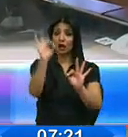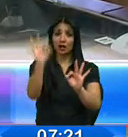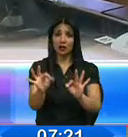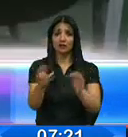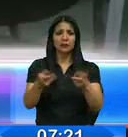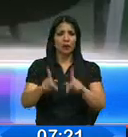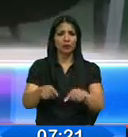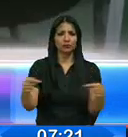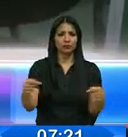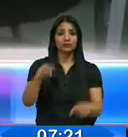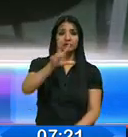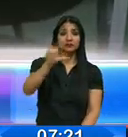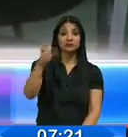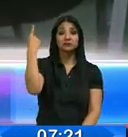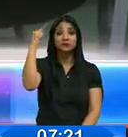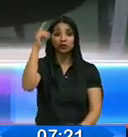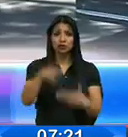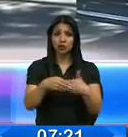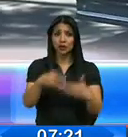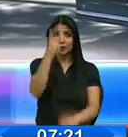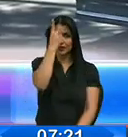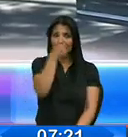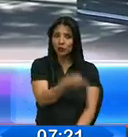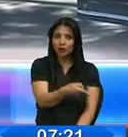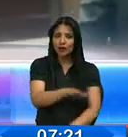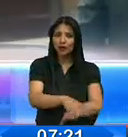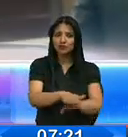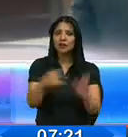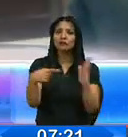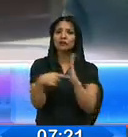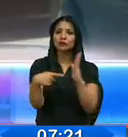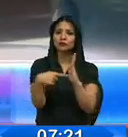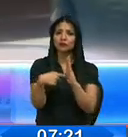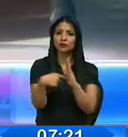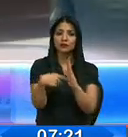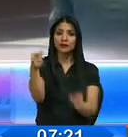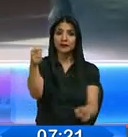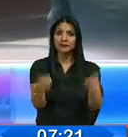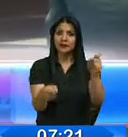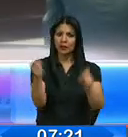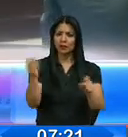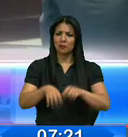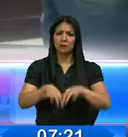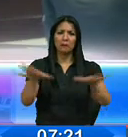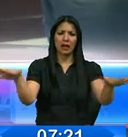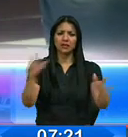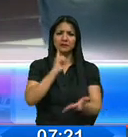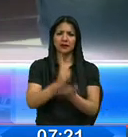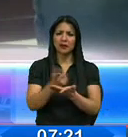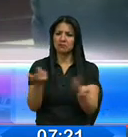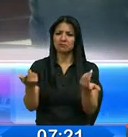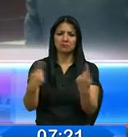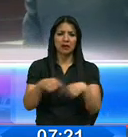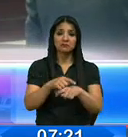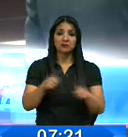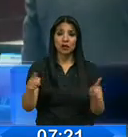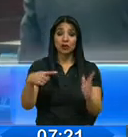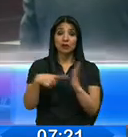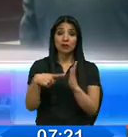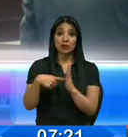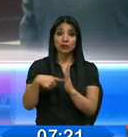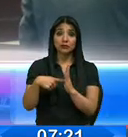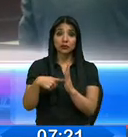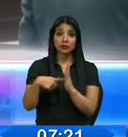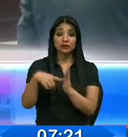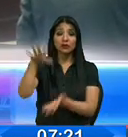momento cerca de 300 millones de dólares se o deudan por este impuesto. Si bien los vehículos iban incrementándose, pero la recaudación del impuesto